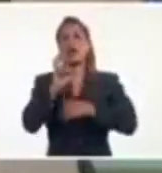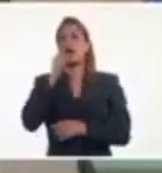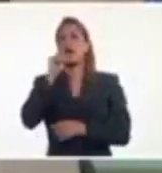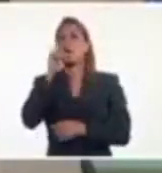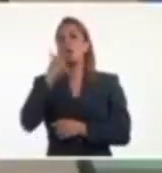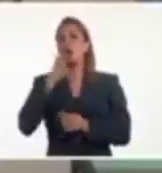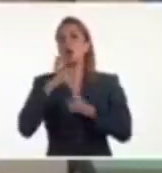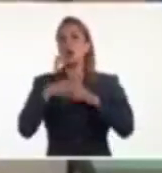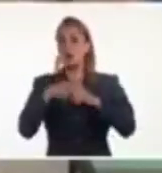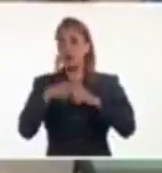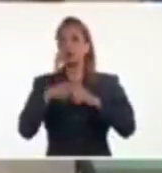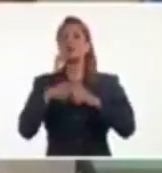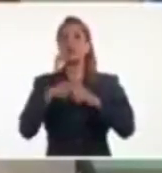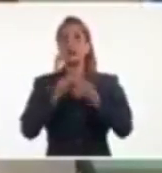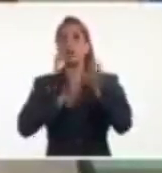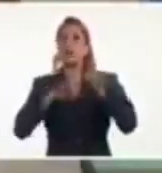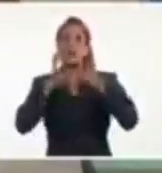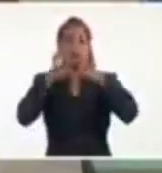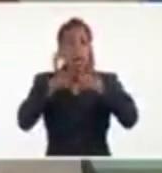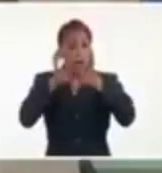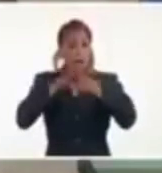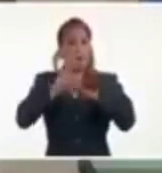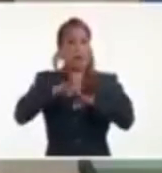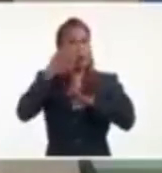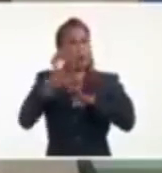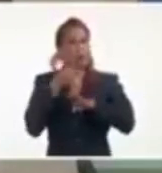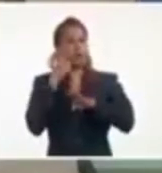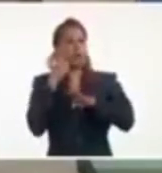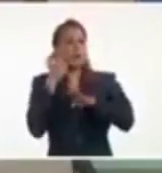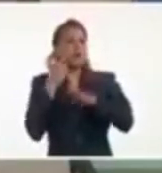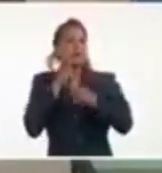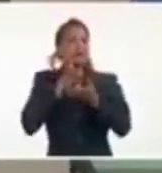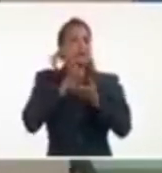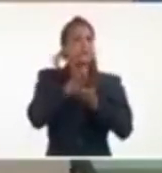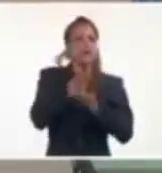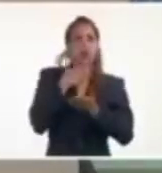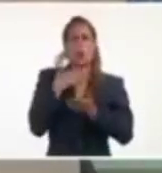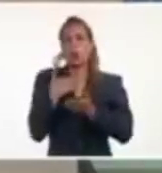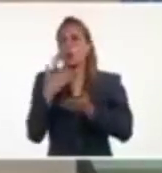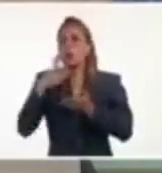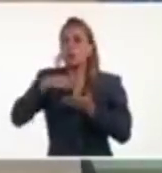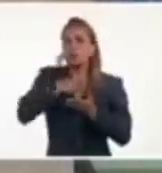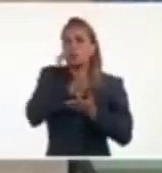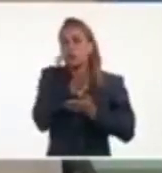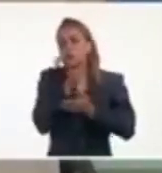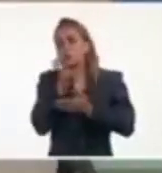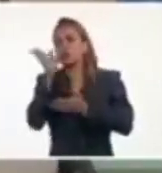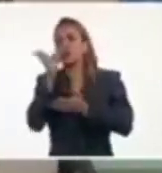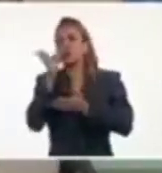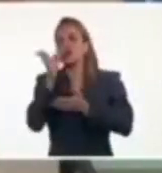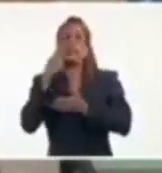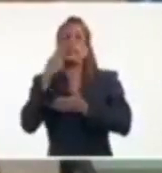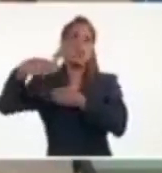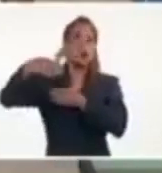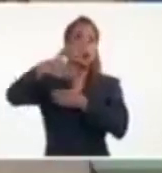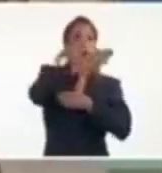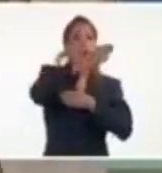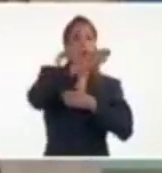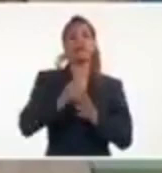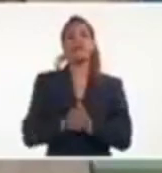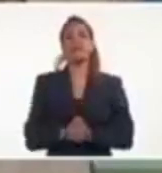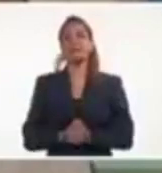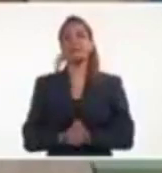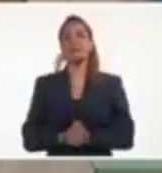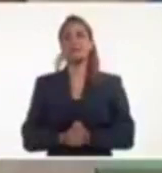provincia de Granma o de pasar cerca de ahí, y ver entonces si se mantiene este rumbo oeste-norroeste con una